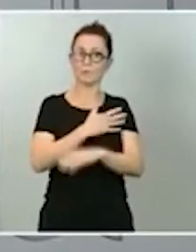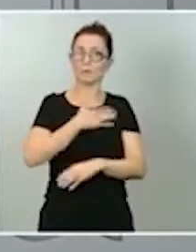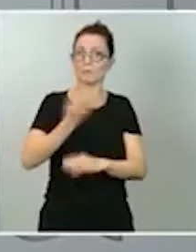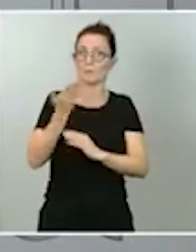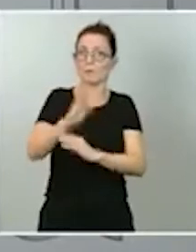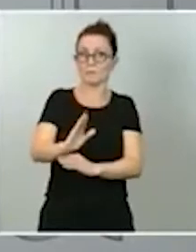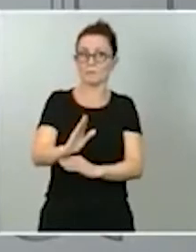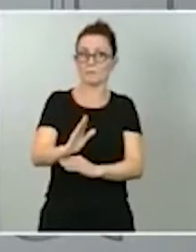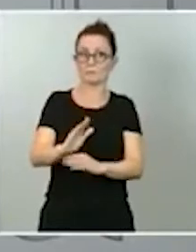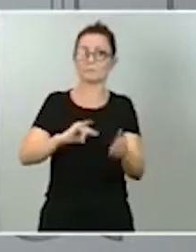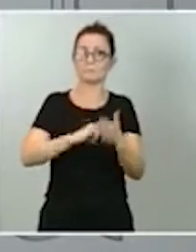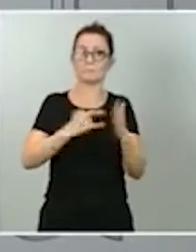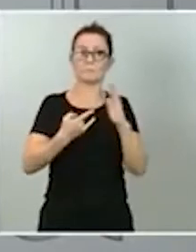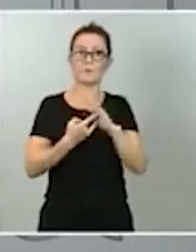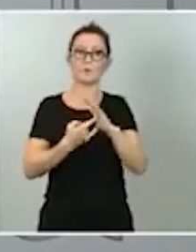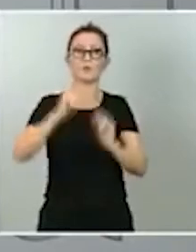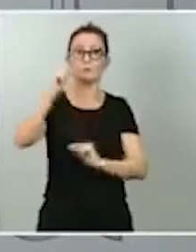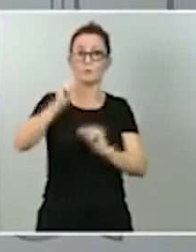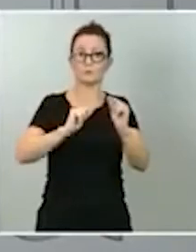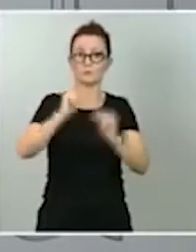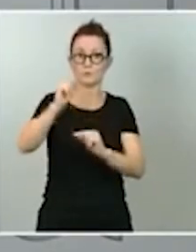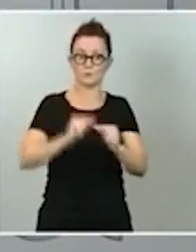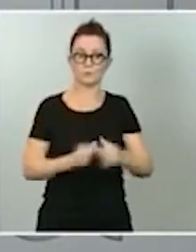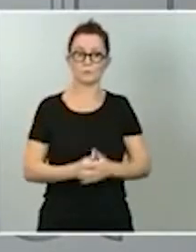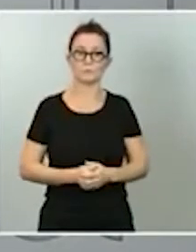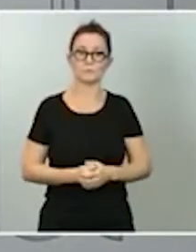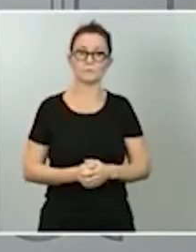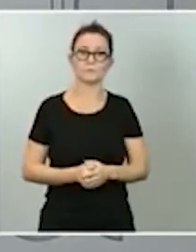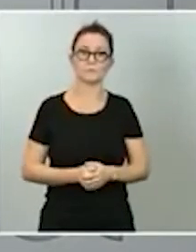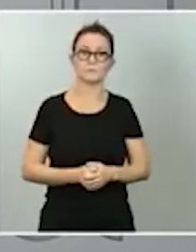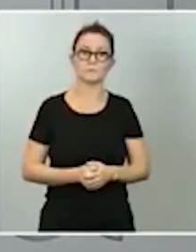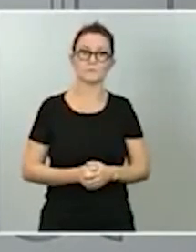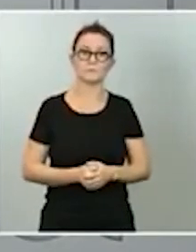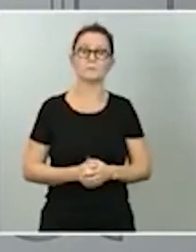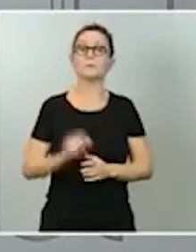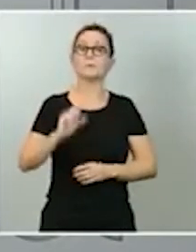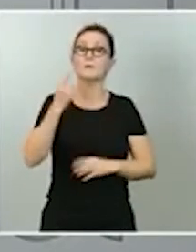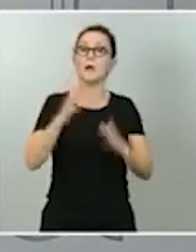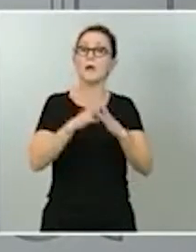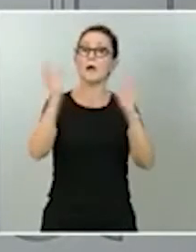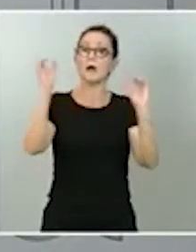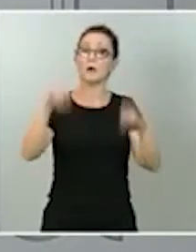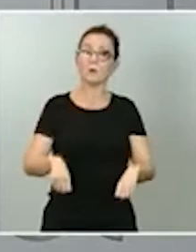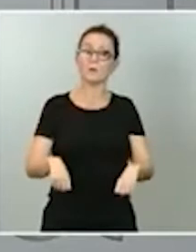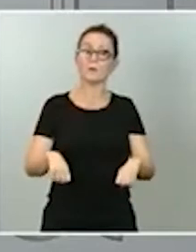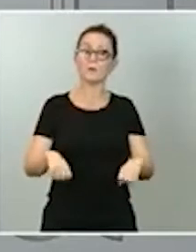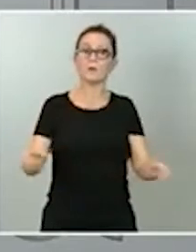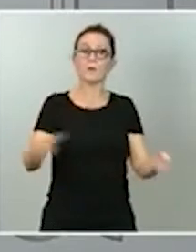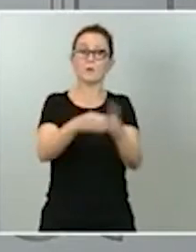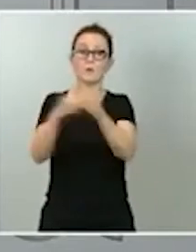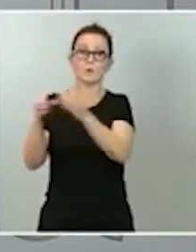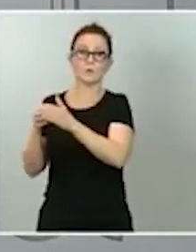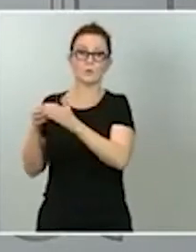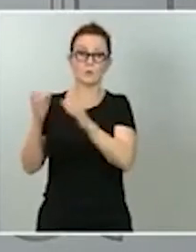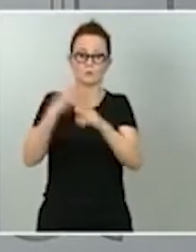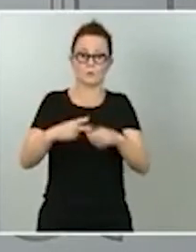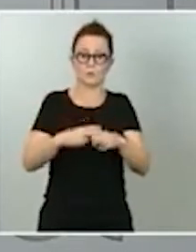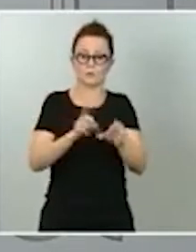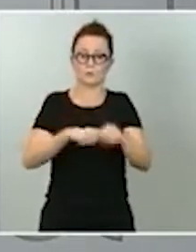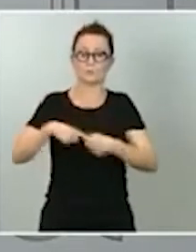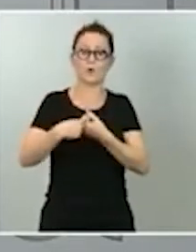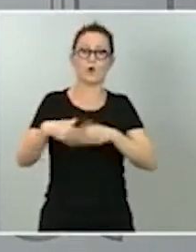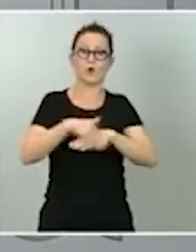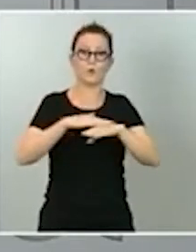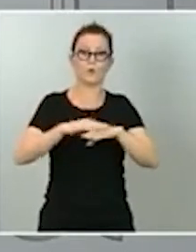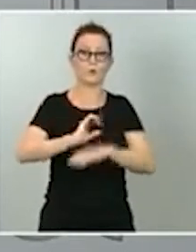proyecto de presupuesto. Primero, tenemos que cerrar el acuerdo entre los partidos miembros del Gobierno, en este caso, el